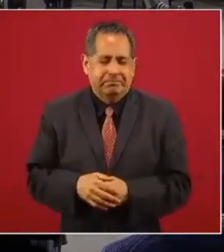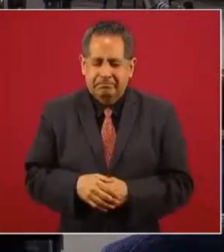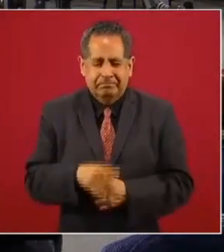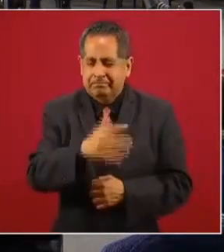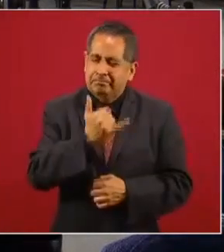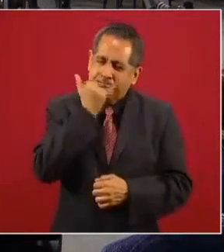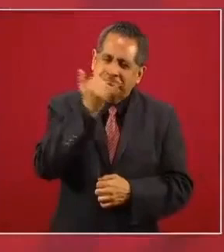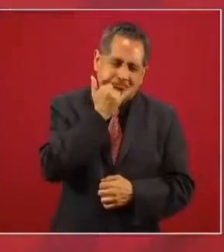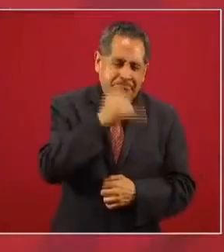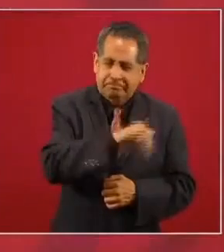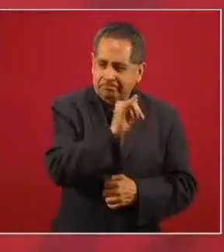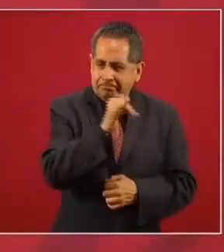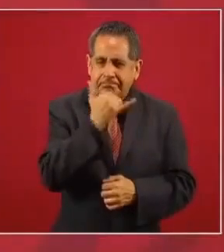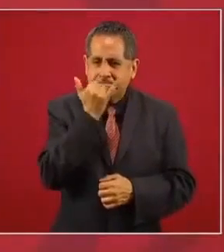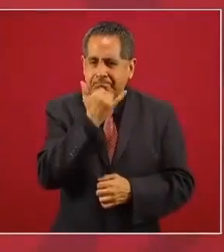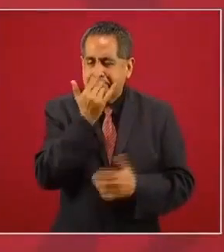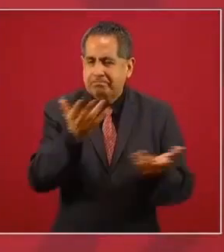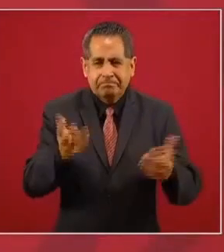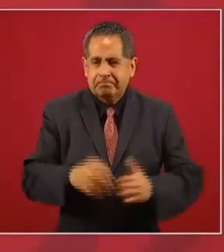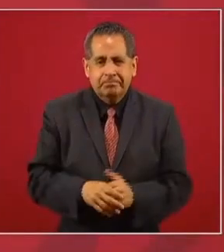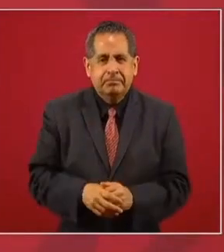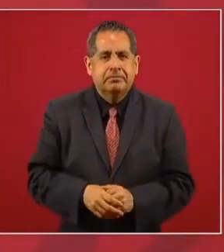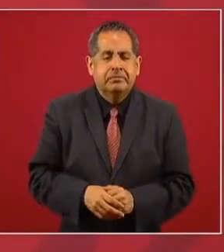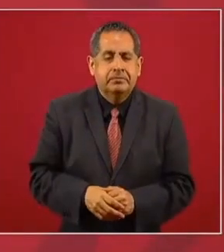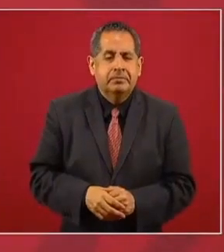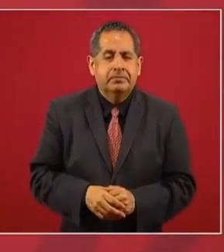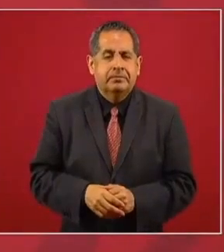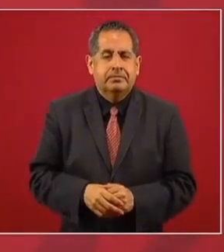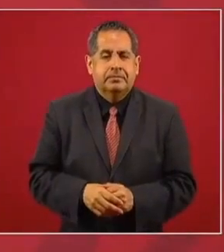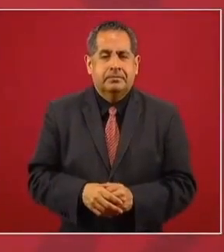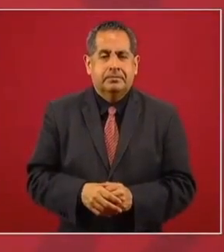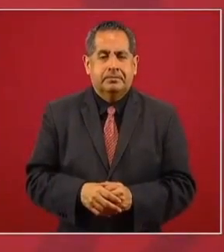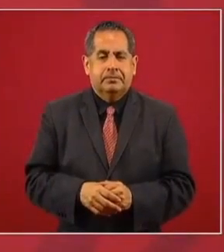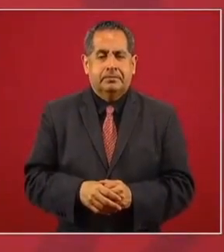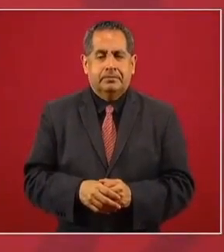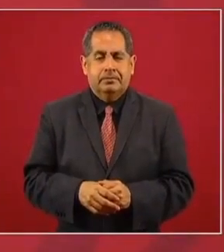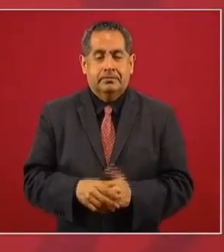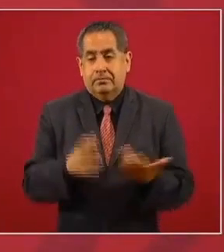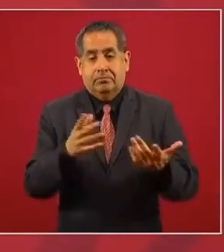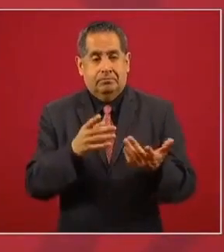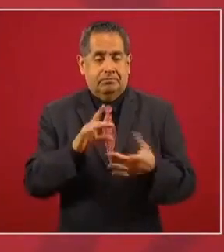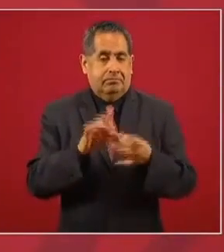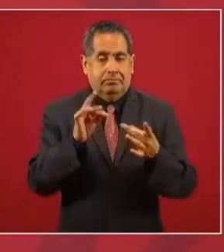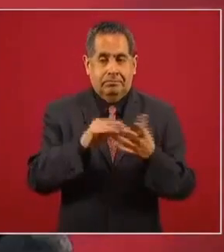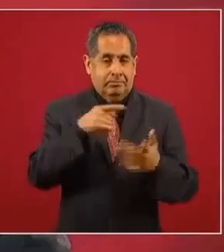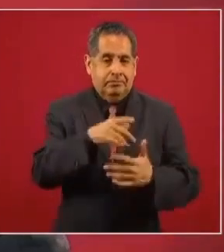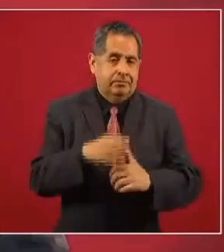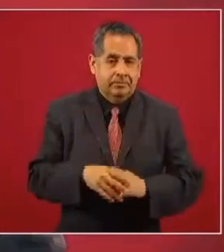un error que seguramente